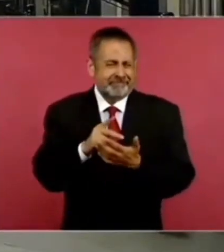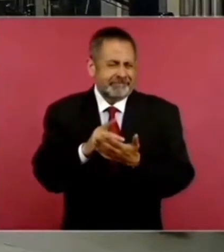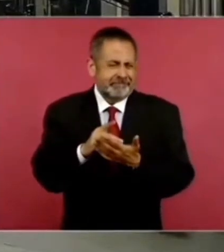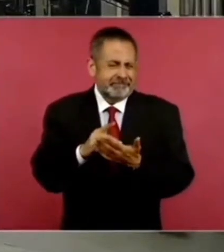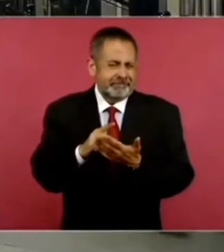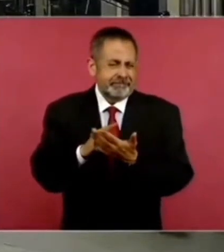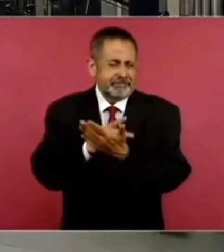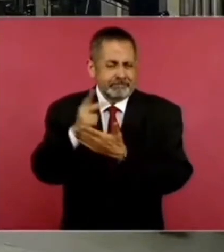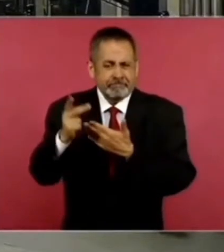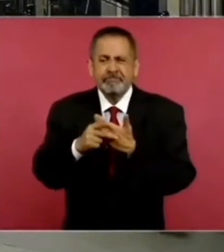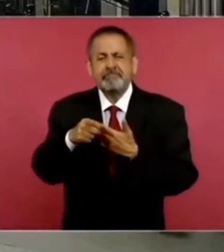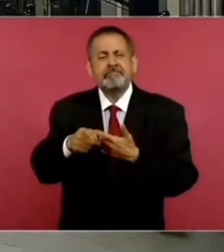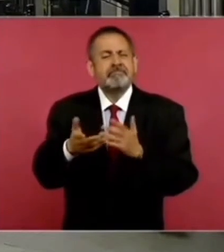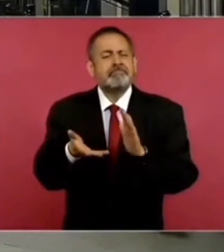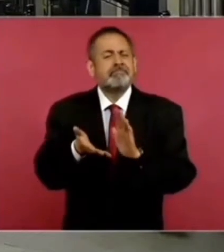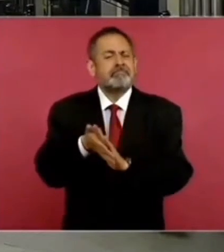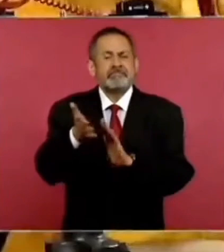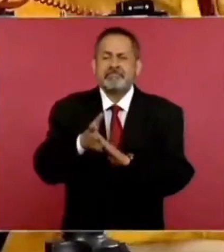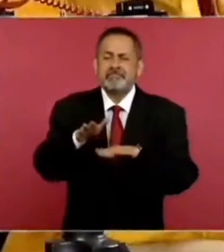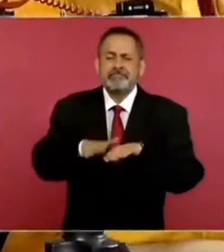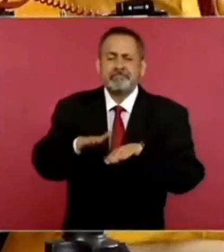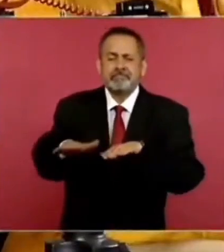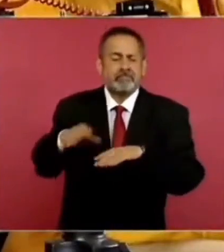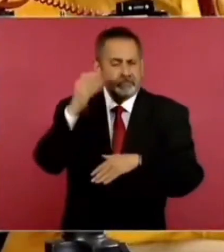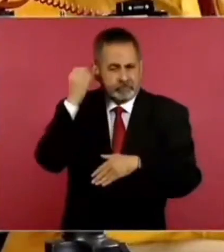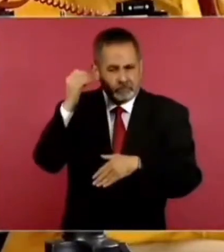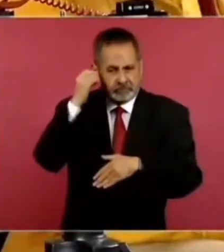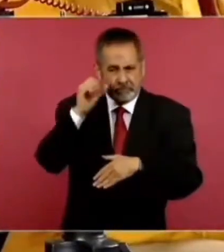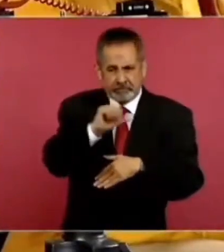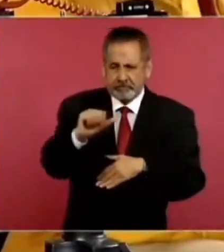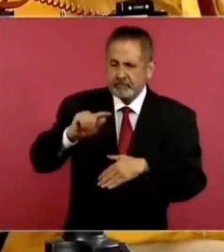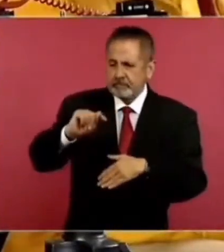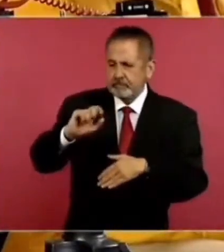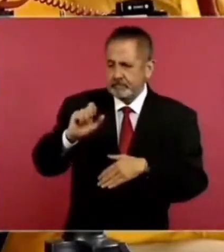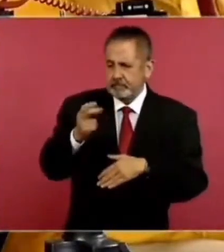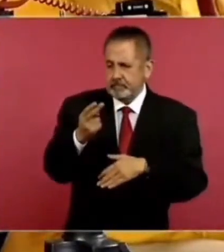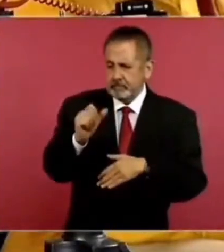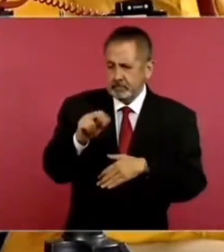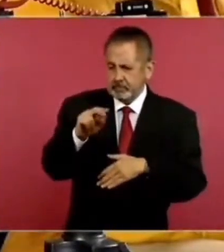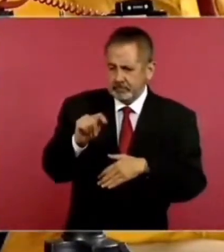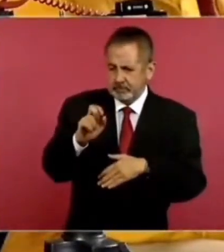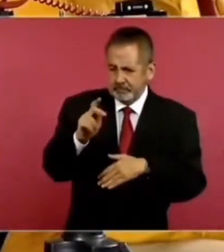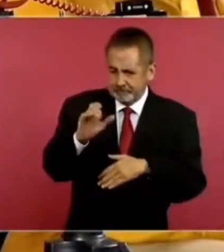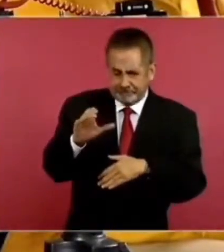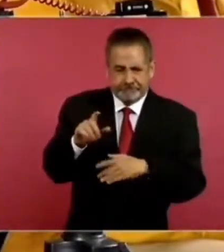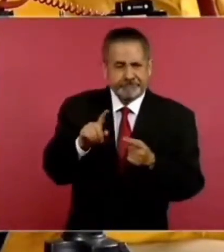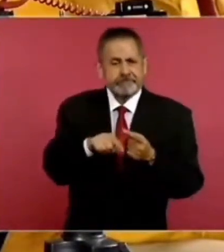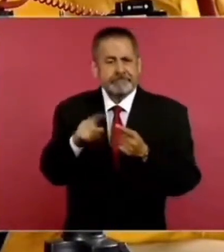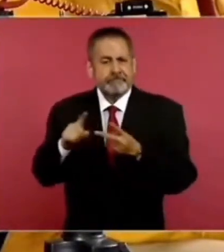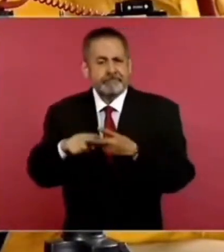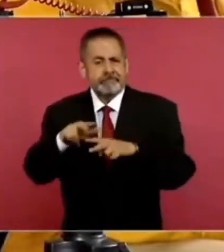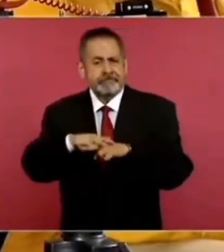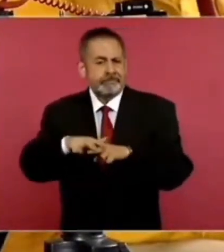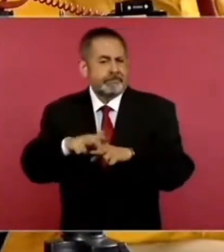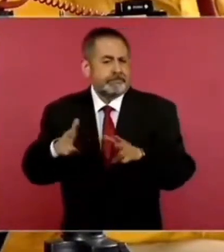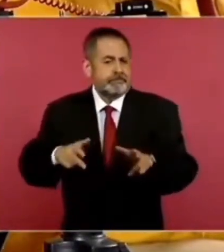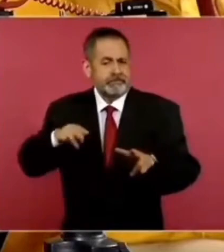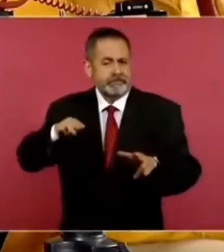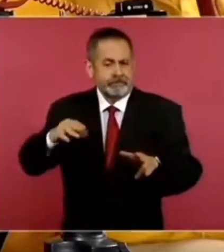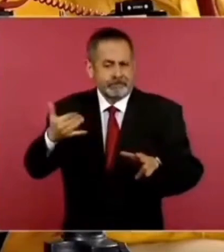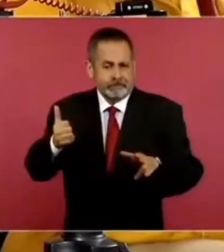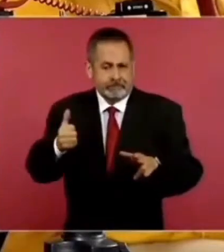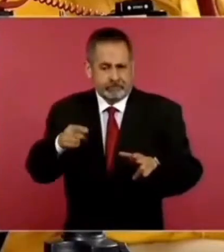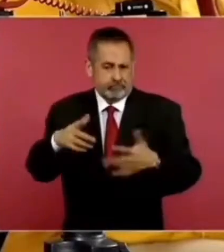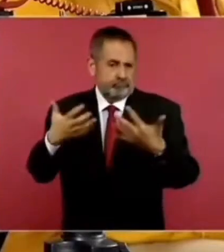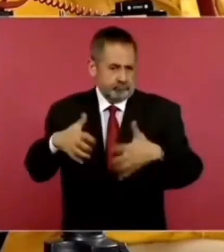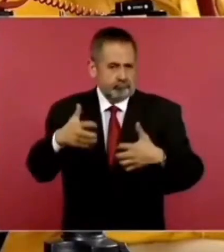tanto en la carretera de Oaxaca a Tehuantepec, como en el tren Maya. Y me platicaba, es una